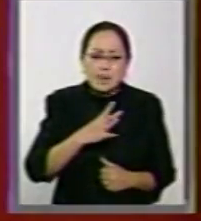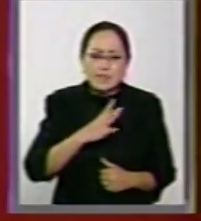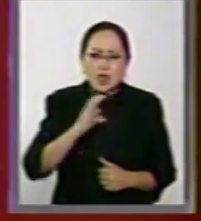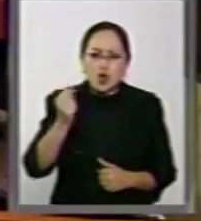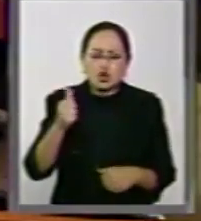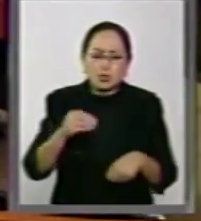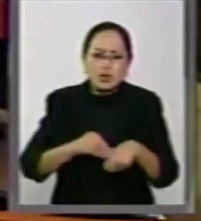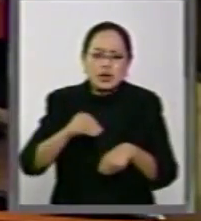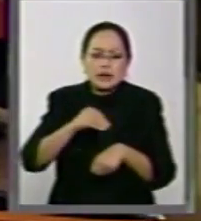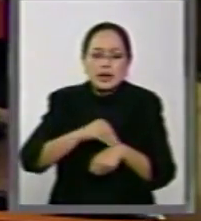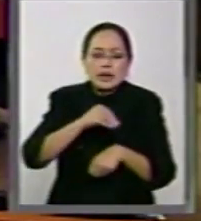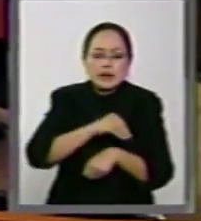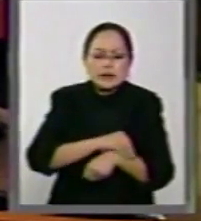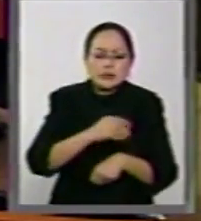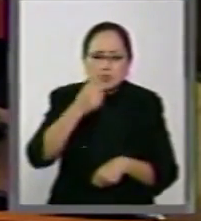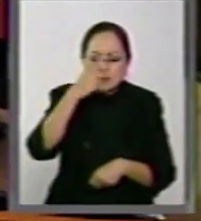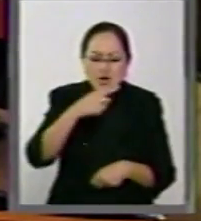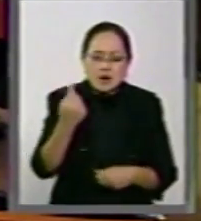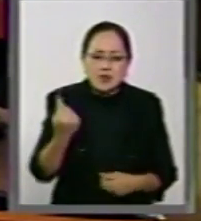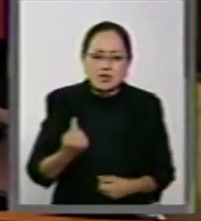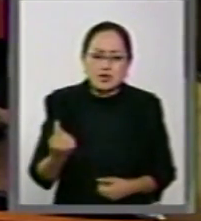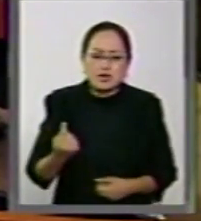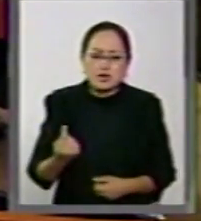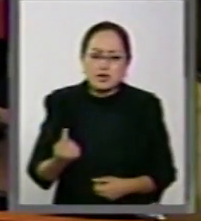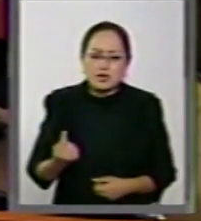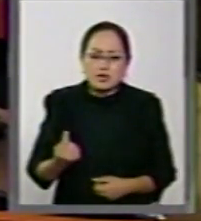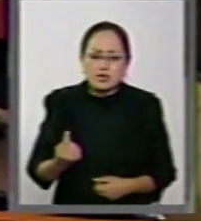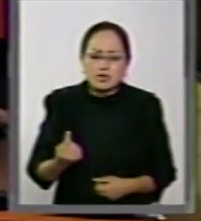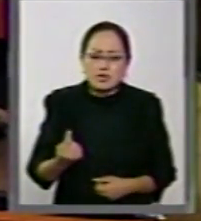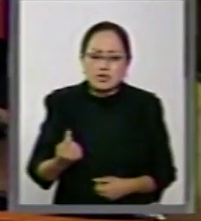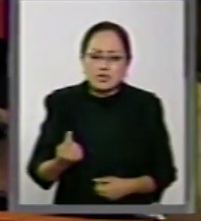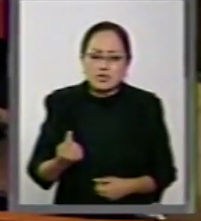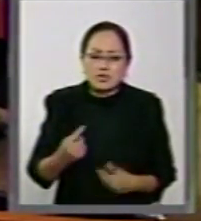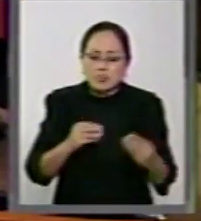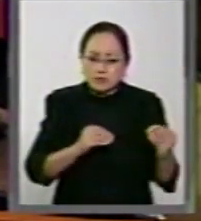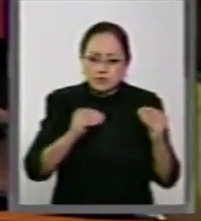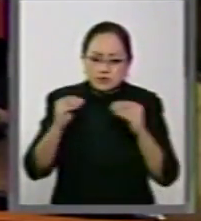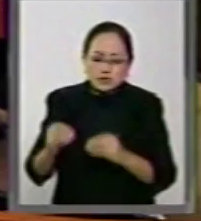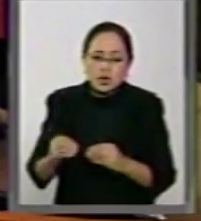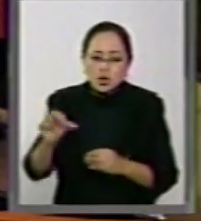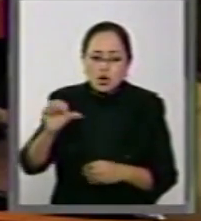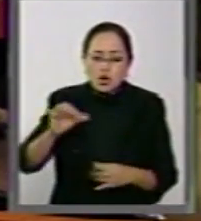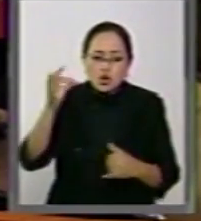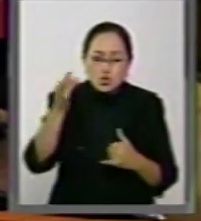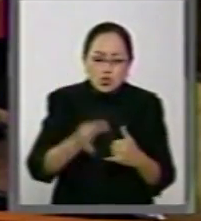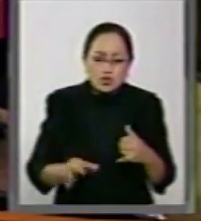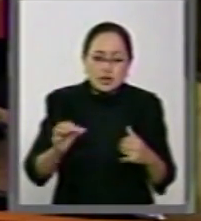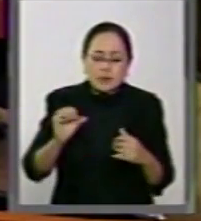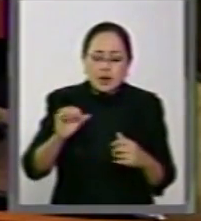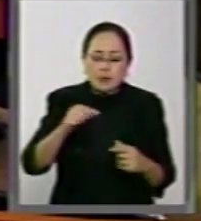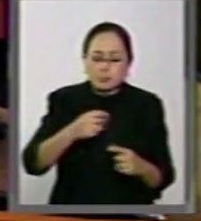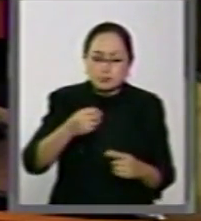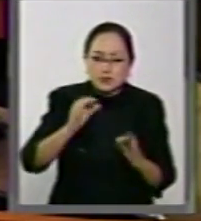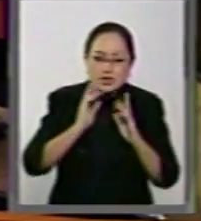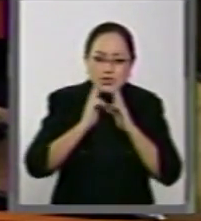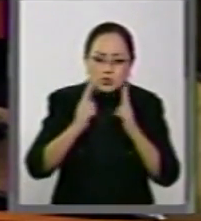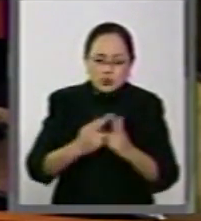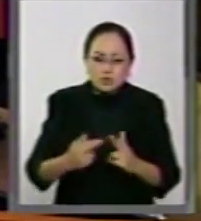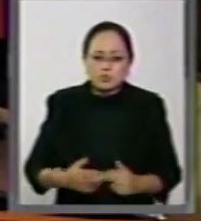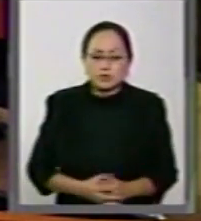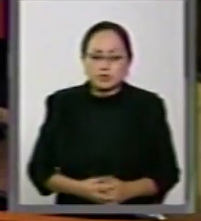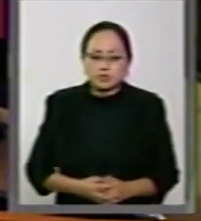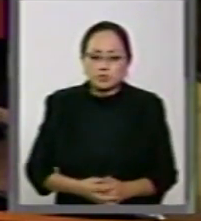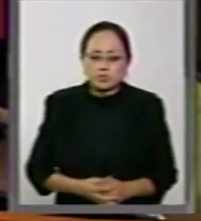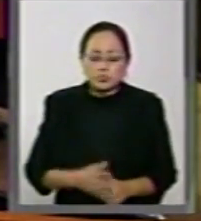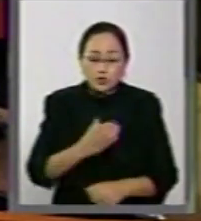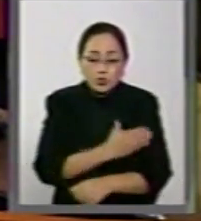pretexto para llevarla a esta que es la última sesión. Por eso hoy, mis